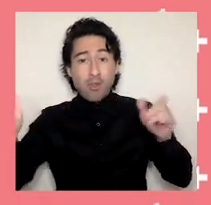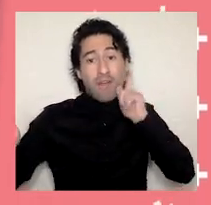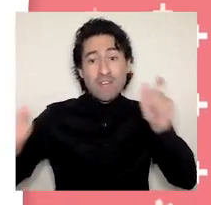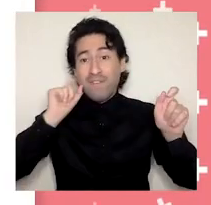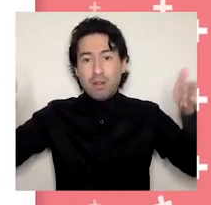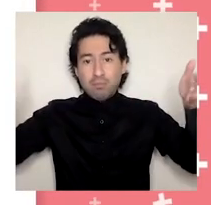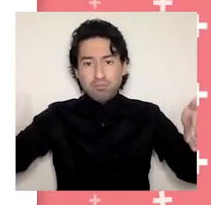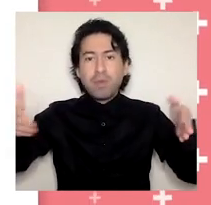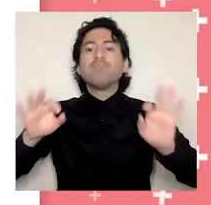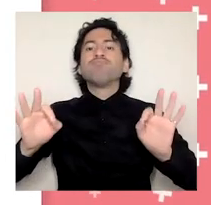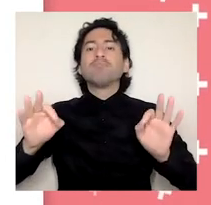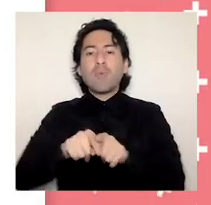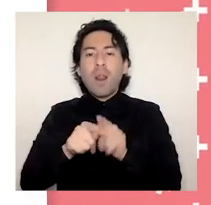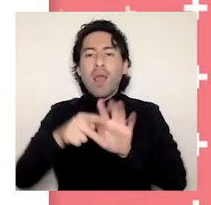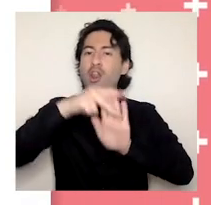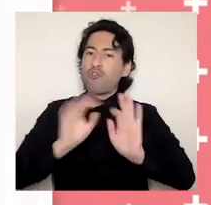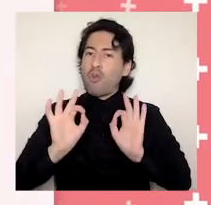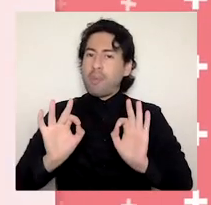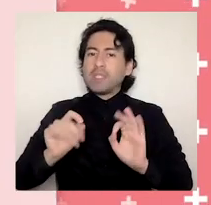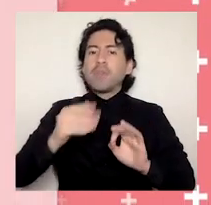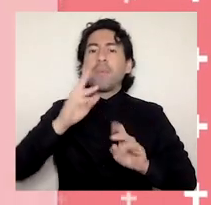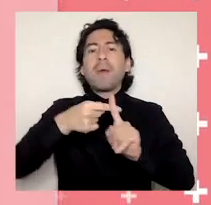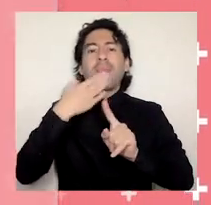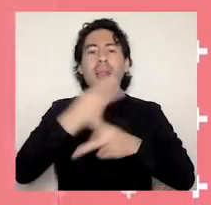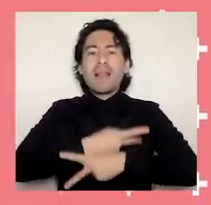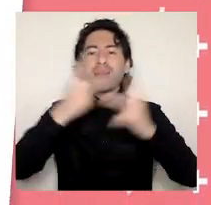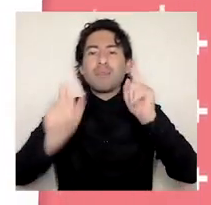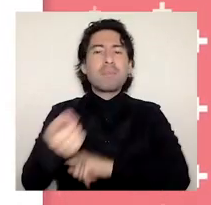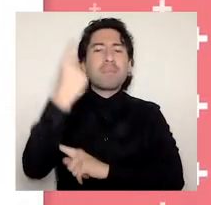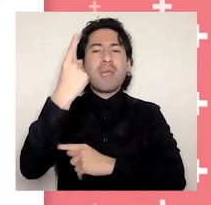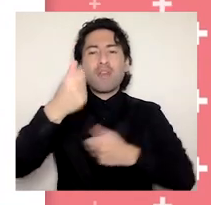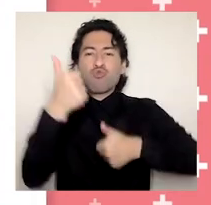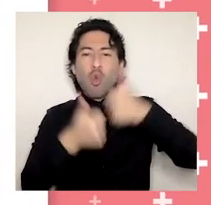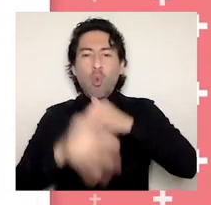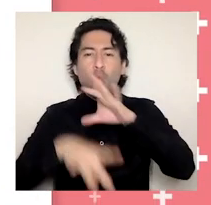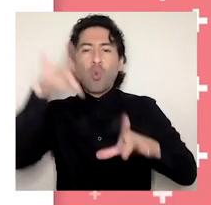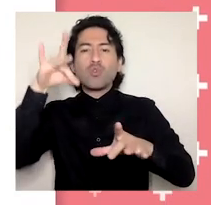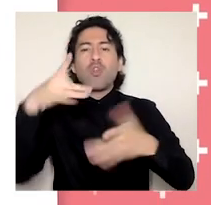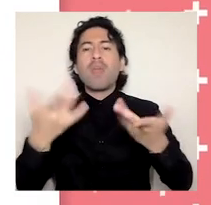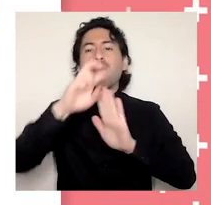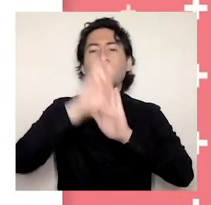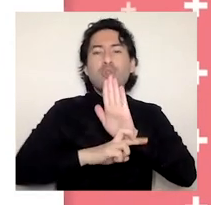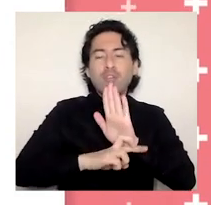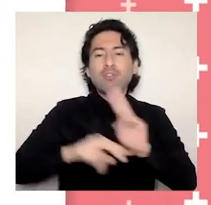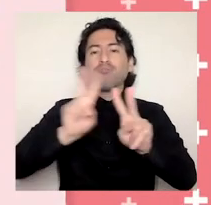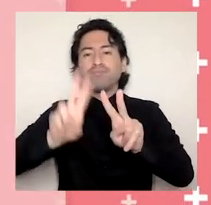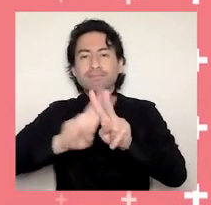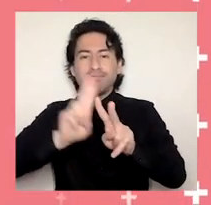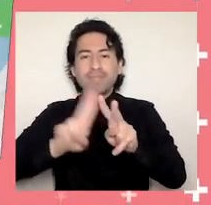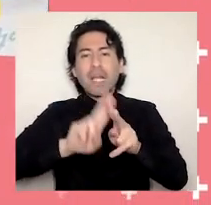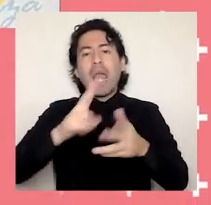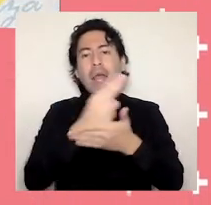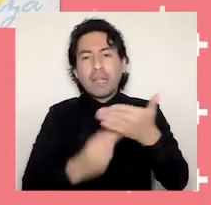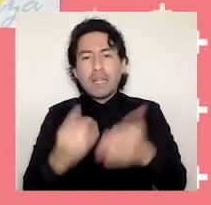normalización de esta política y el lanzamiento del primer concurso de proyectos de creación artística UBB. Se